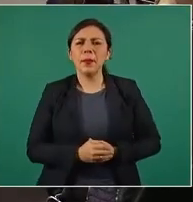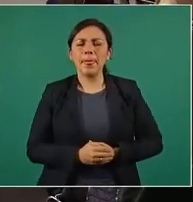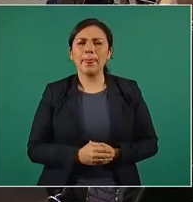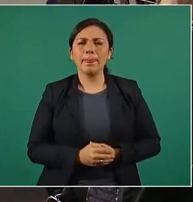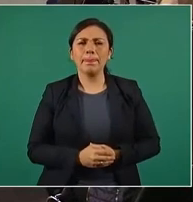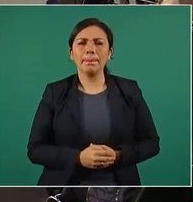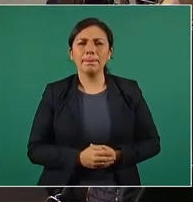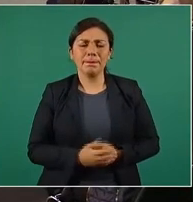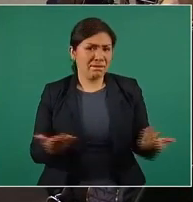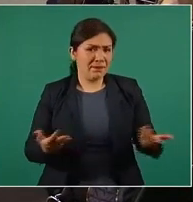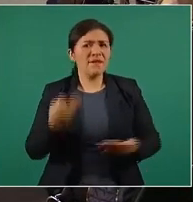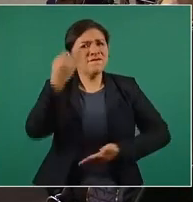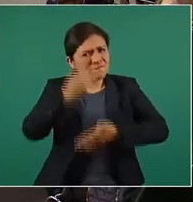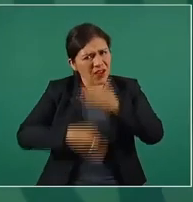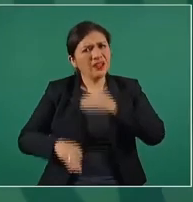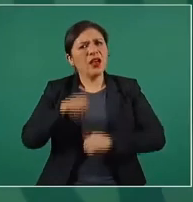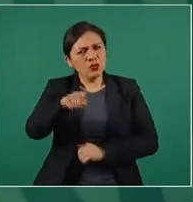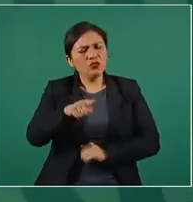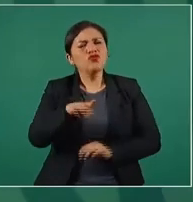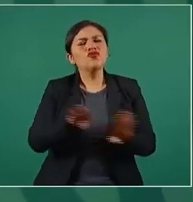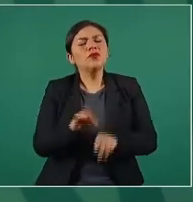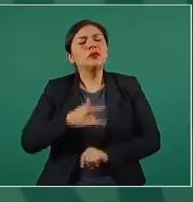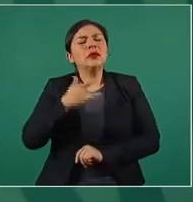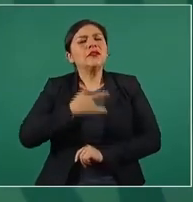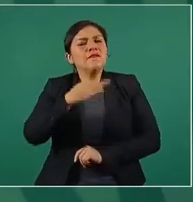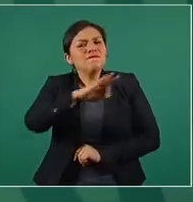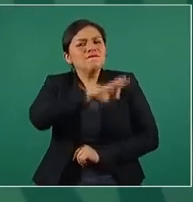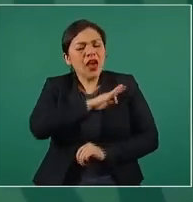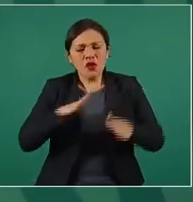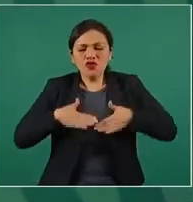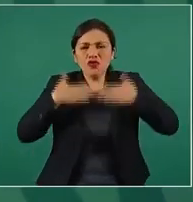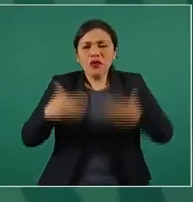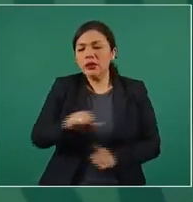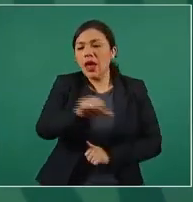gente. Hay que tenerle fe al pueblo.